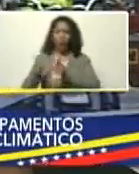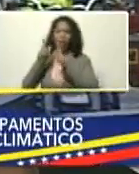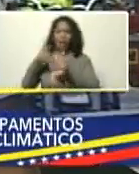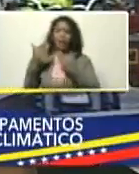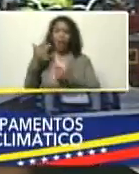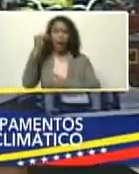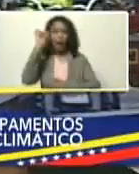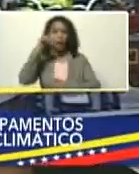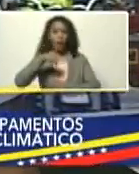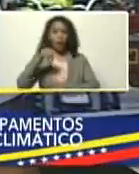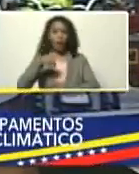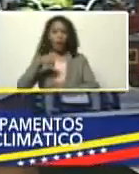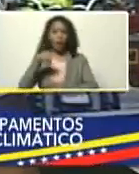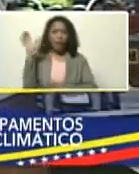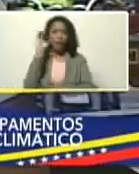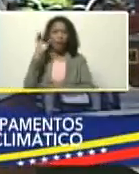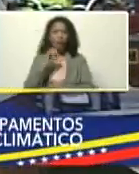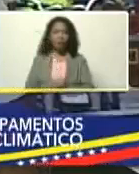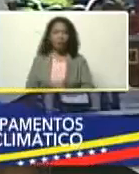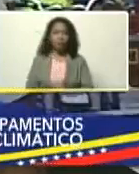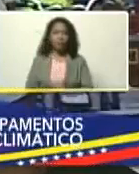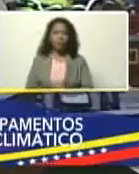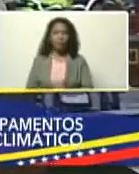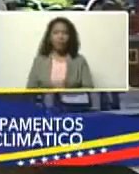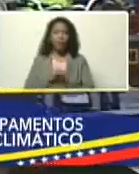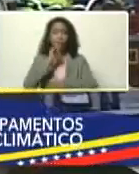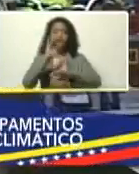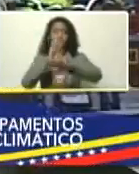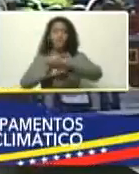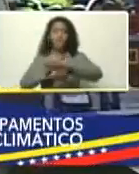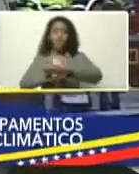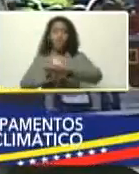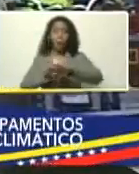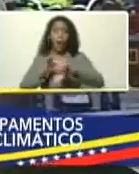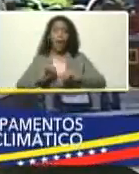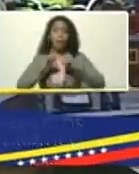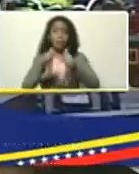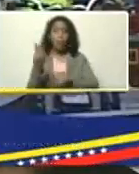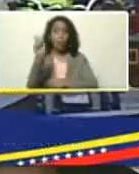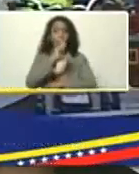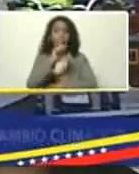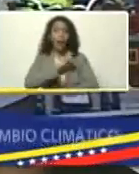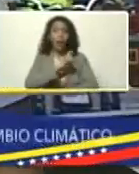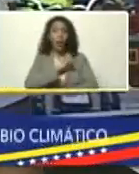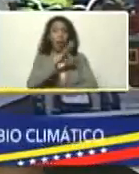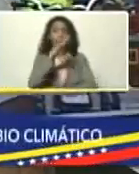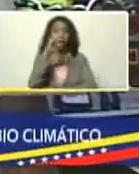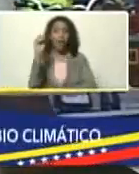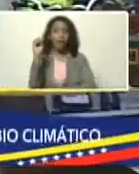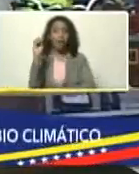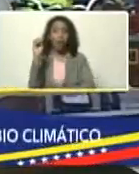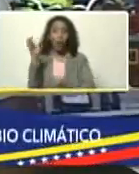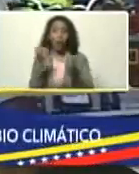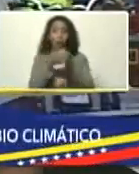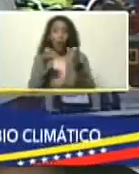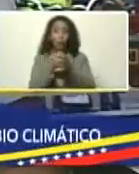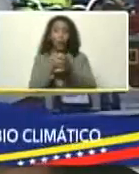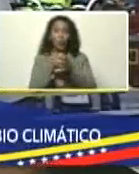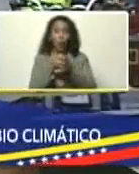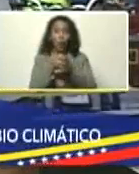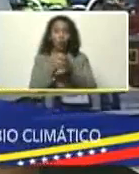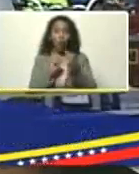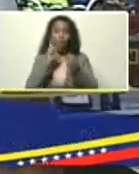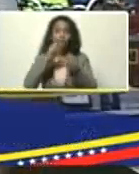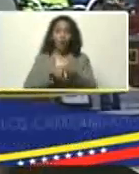se encuentran, desde Caracas, informarle, que empezamos, desde el mes, de enero, con 500 brigadistas, y hasta ahora,